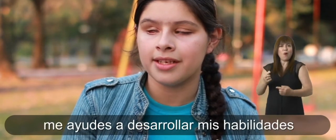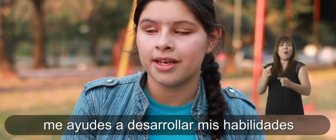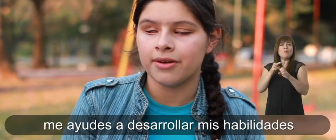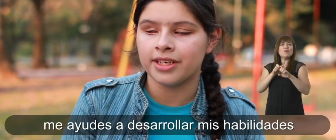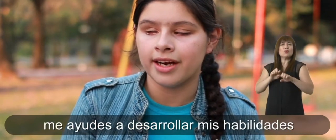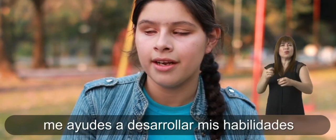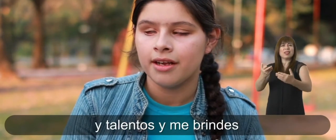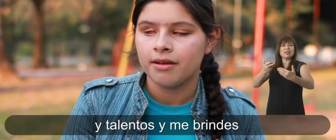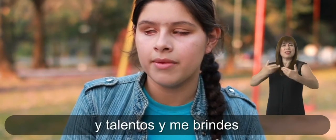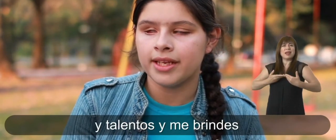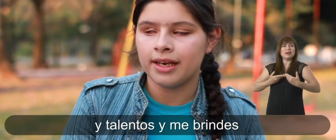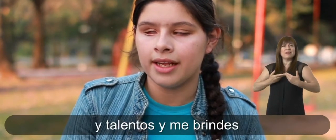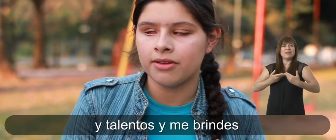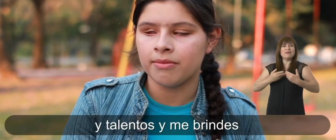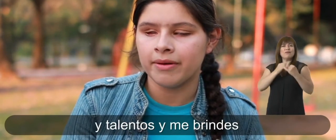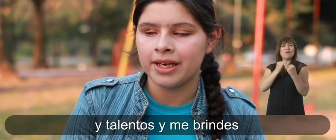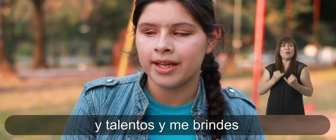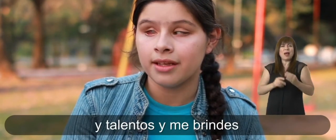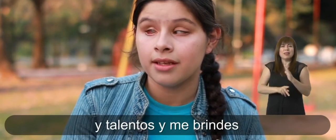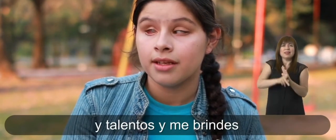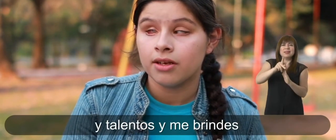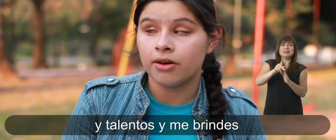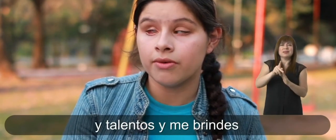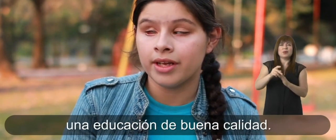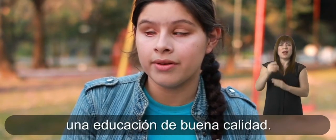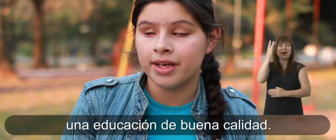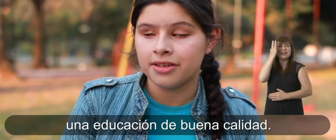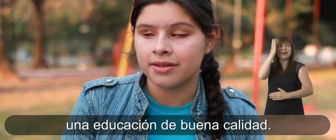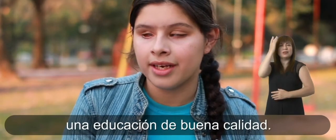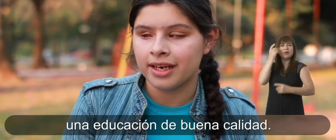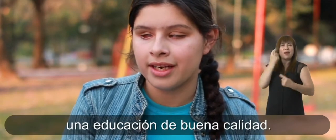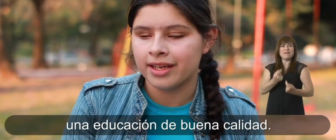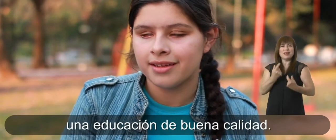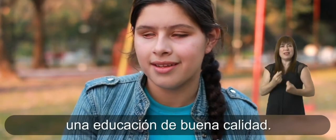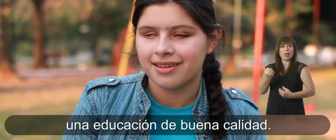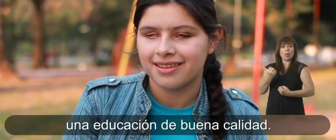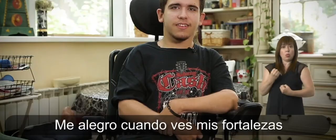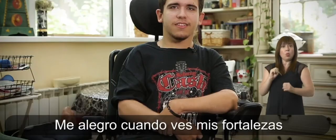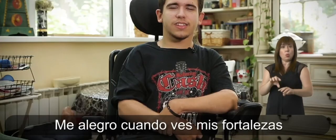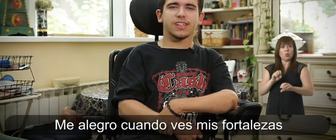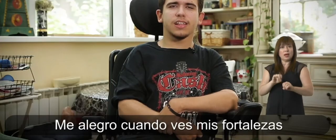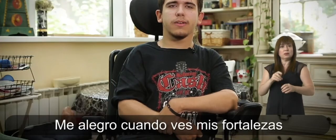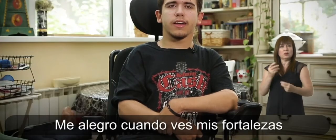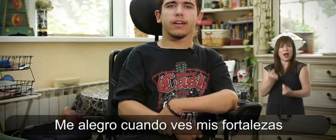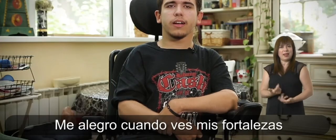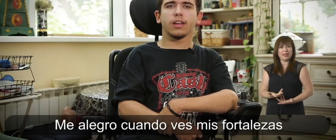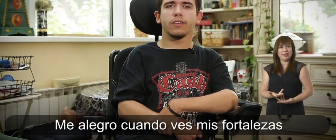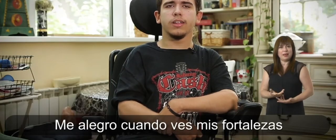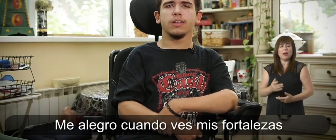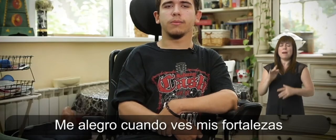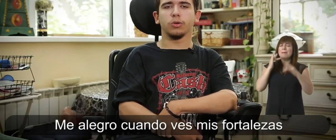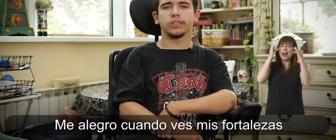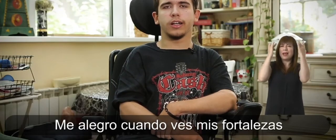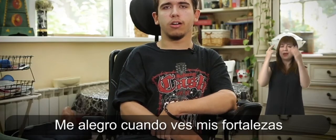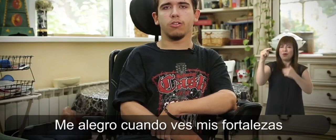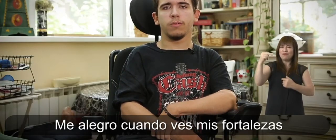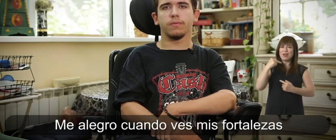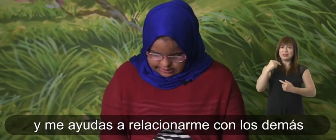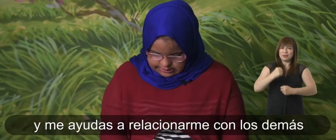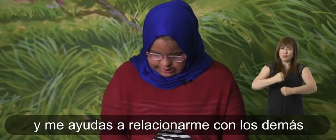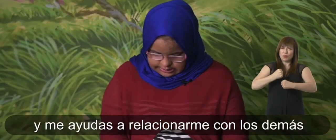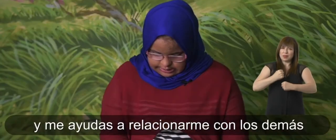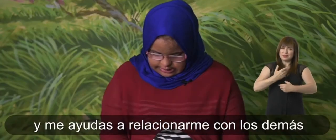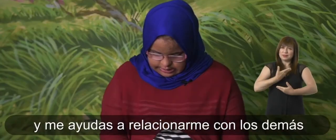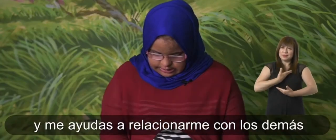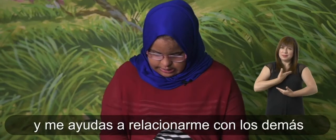desarrollar mis habilidades y talentos y me brindes una educación de buena calidad. Me alegro cuando ves mis fortalezas